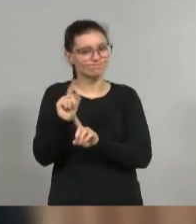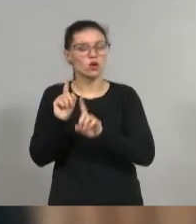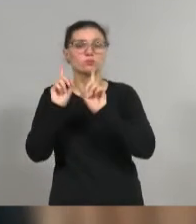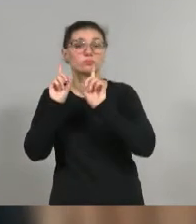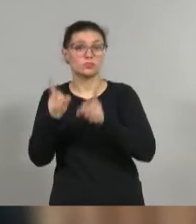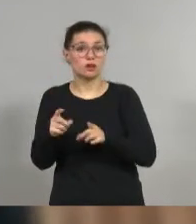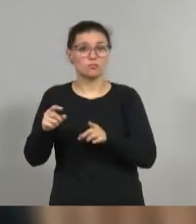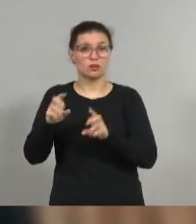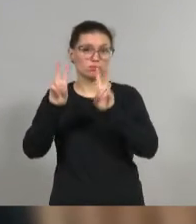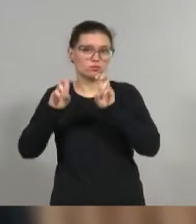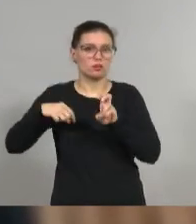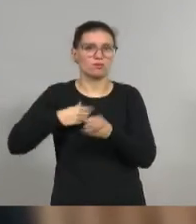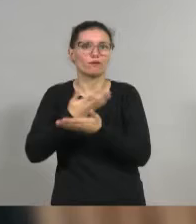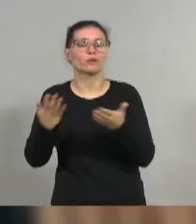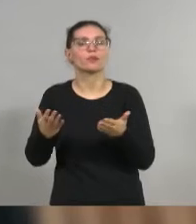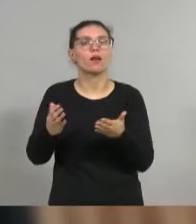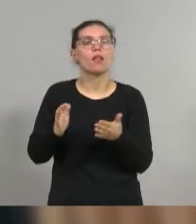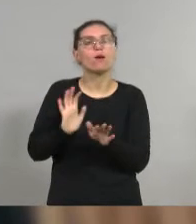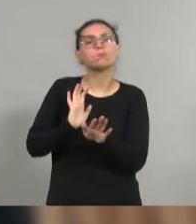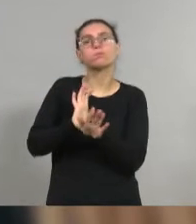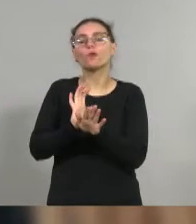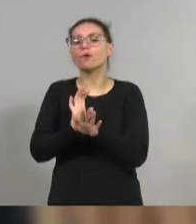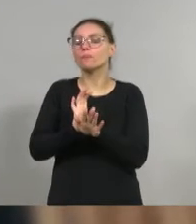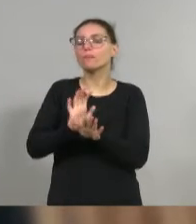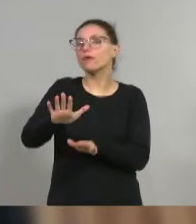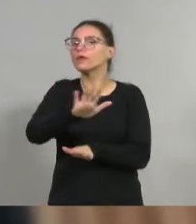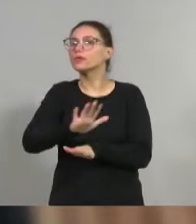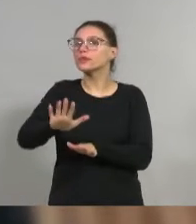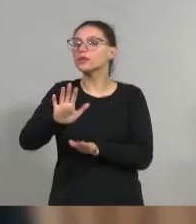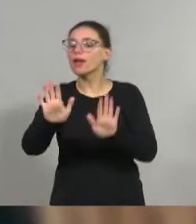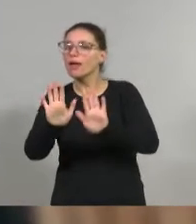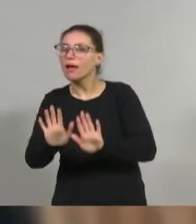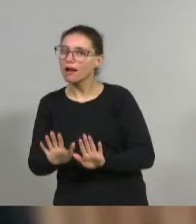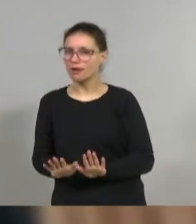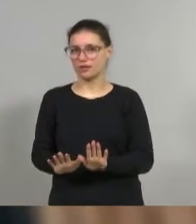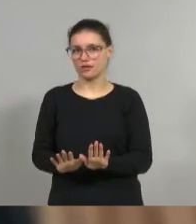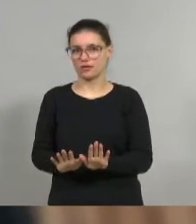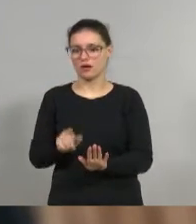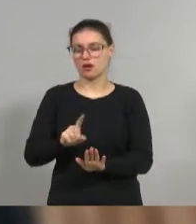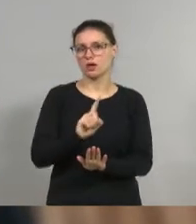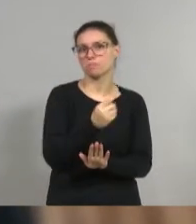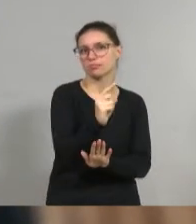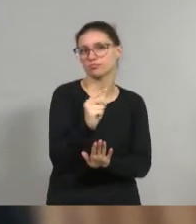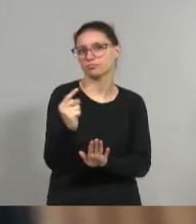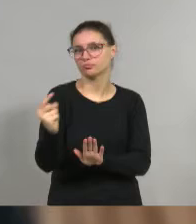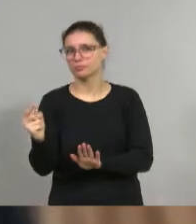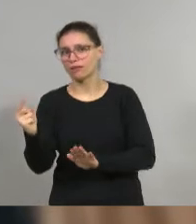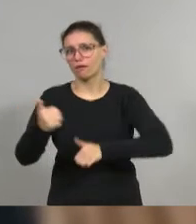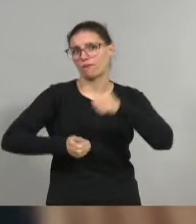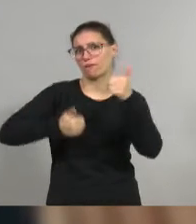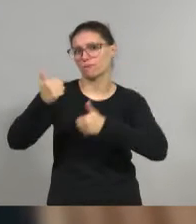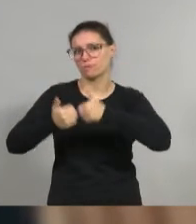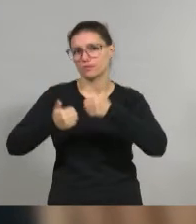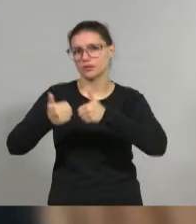que reordena a la sociedad de una manera que la hace altamente individualista, competitiva y muy poco